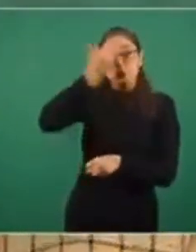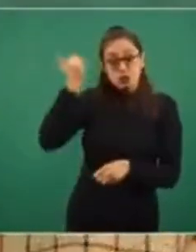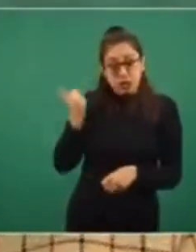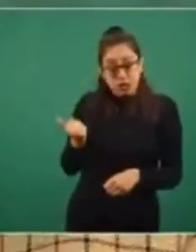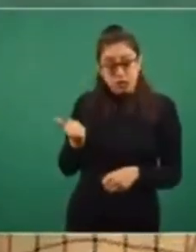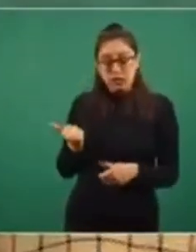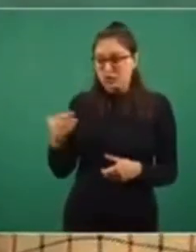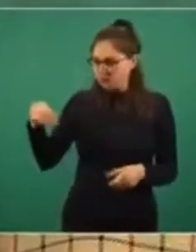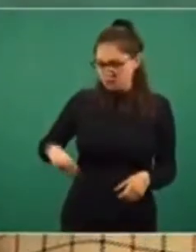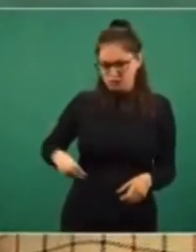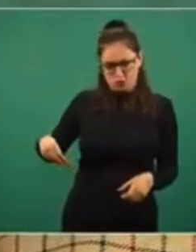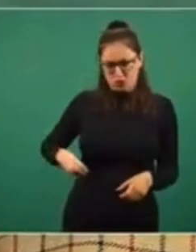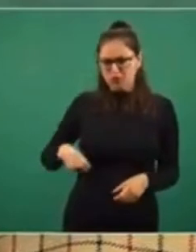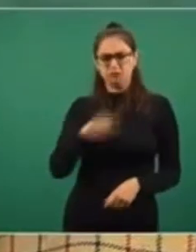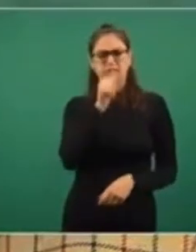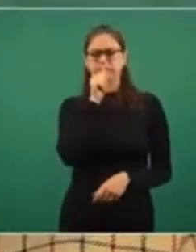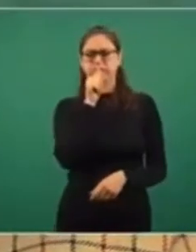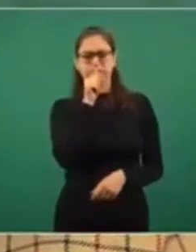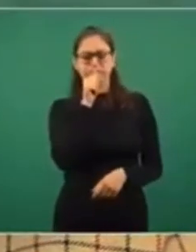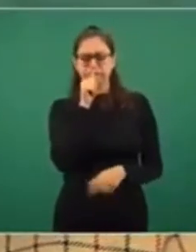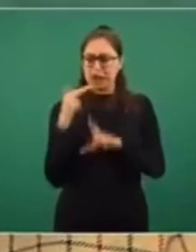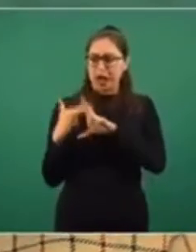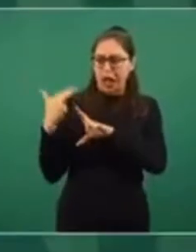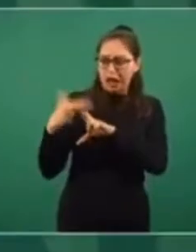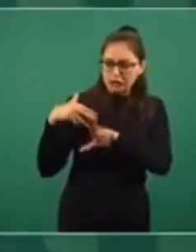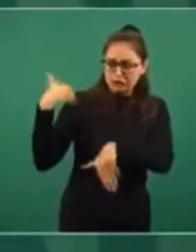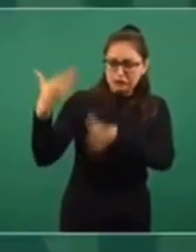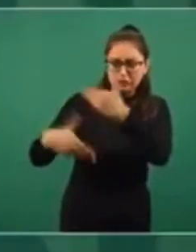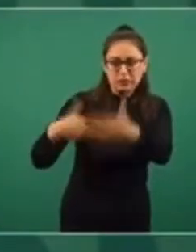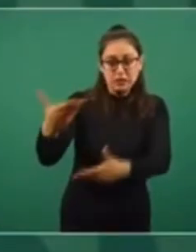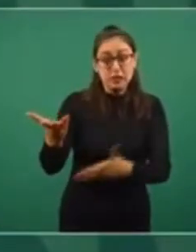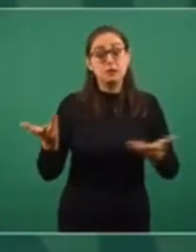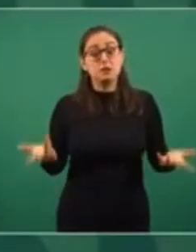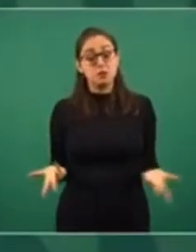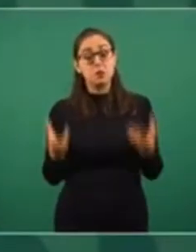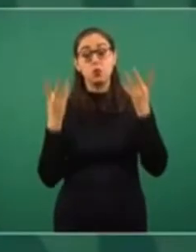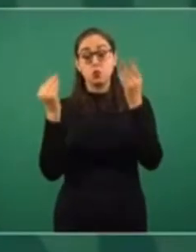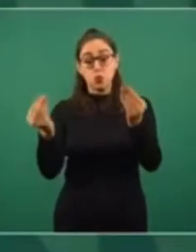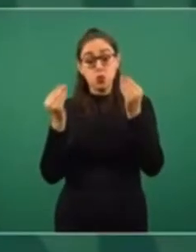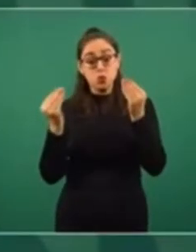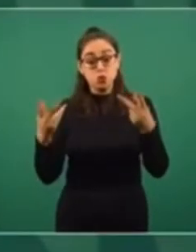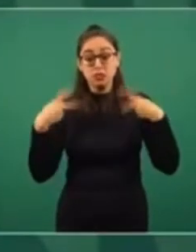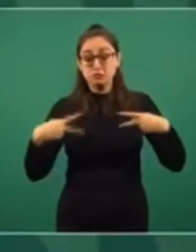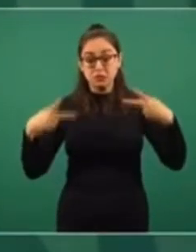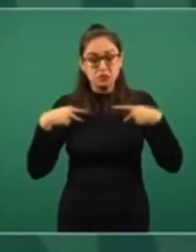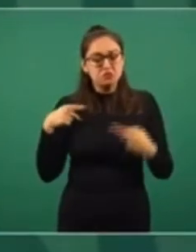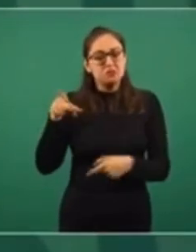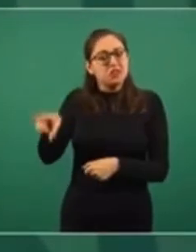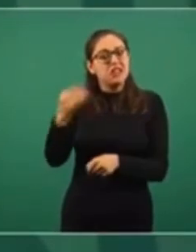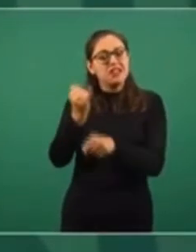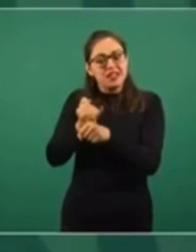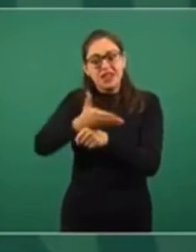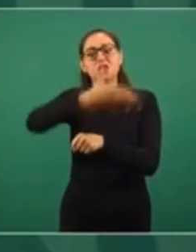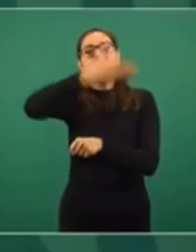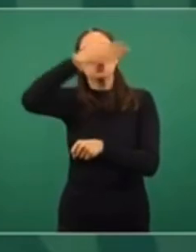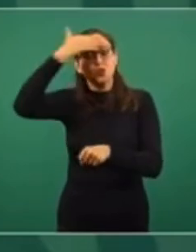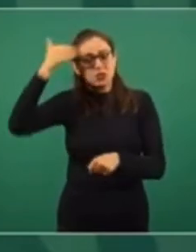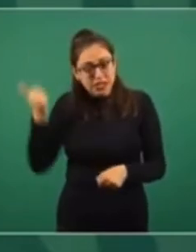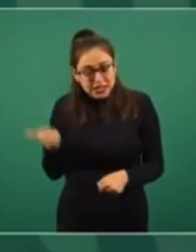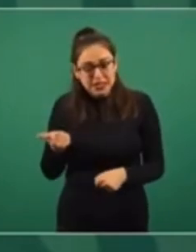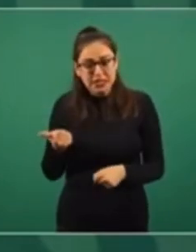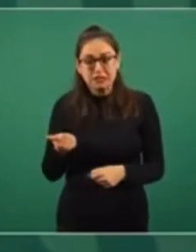a muchas personas que han estado